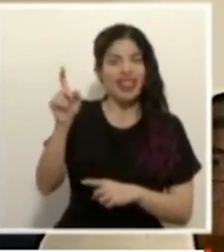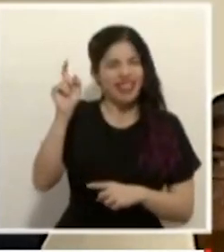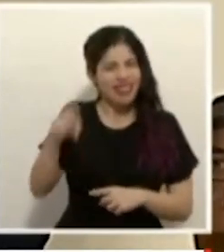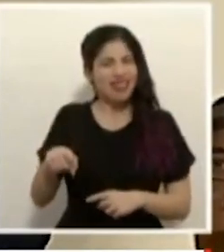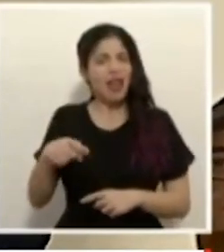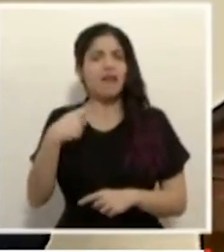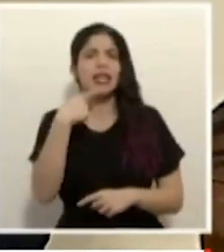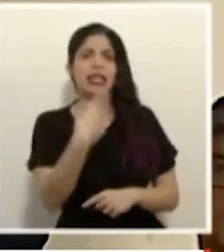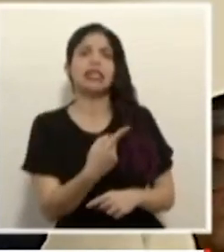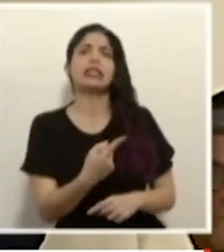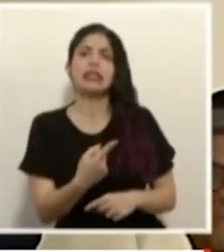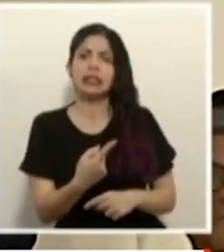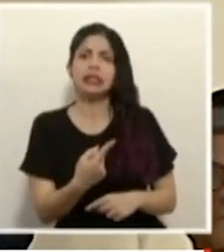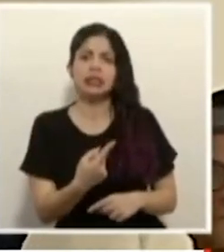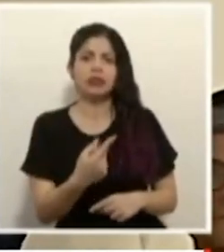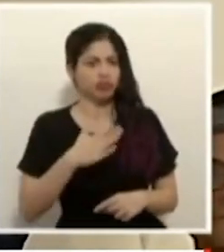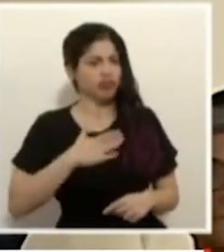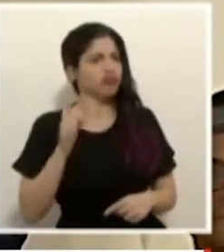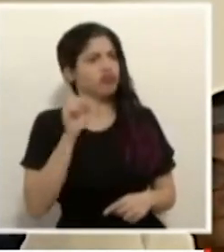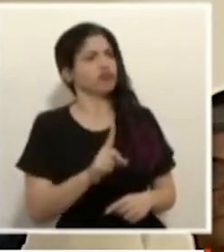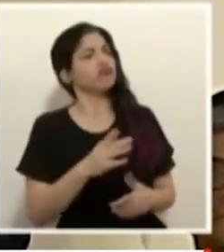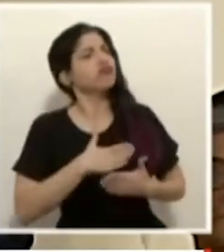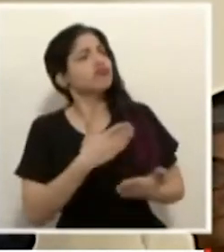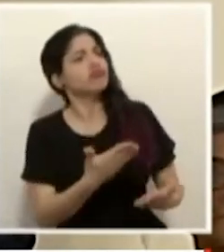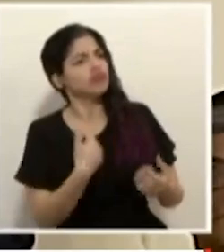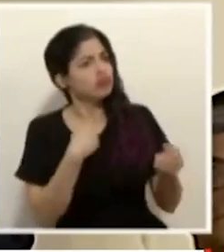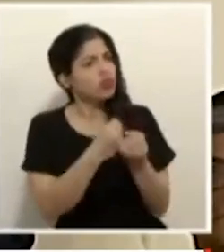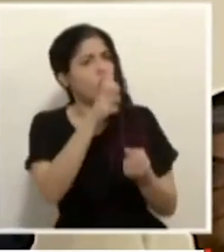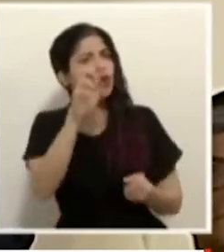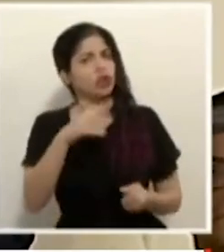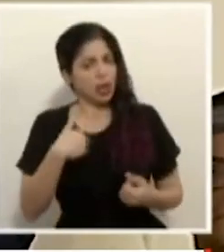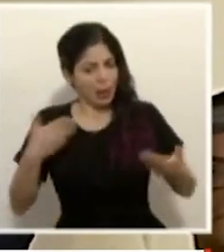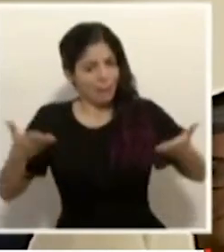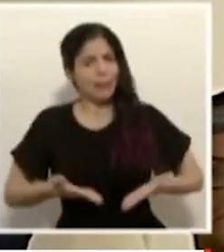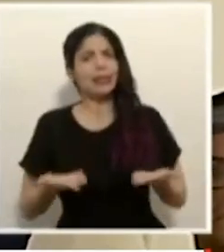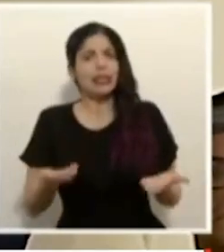poder decir aquí estoy por Costa Rica presente.